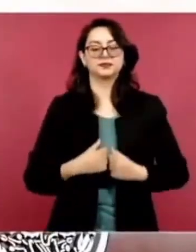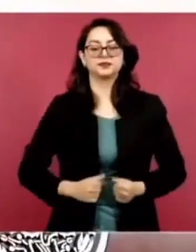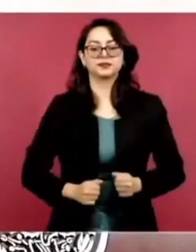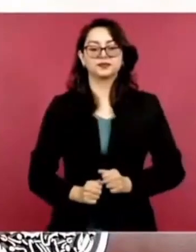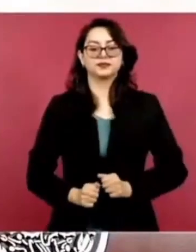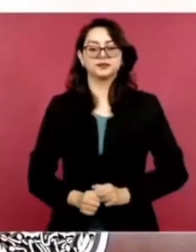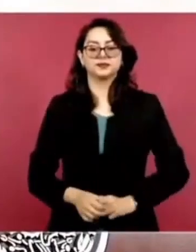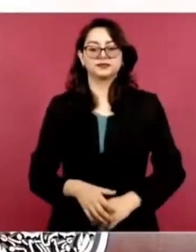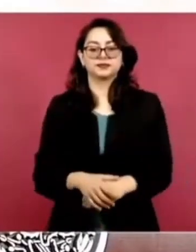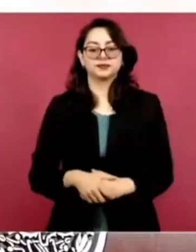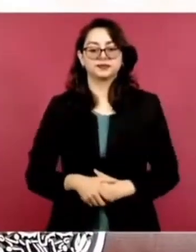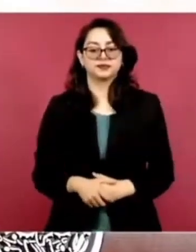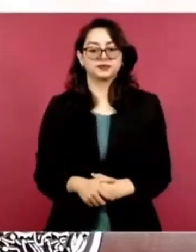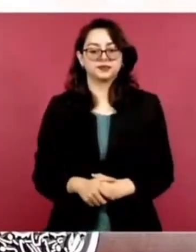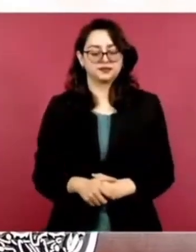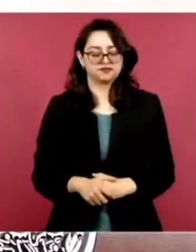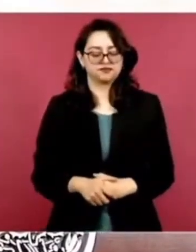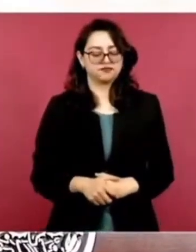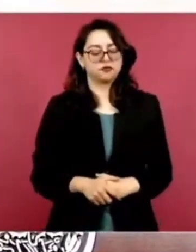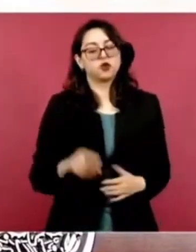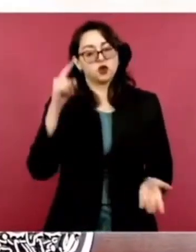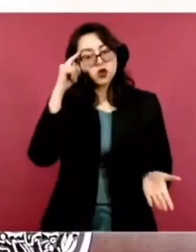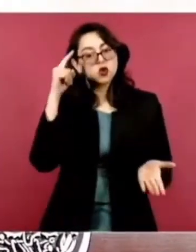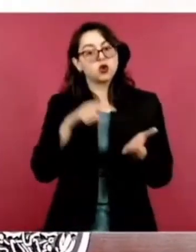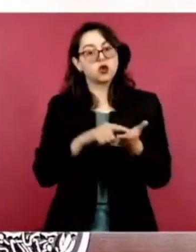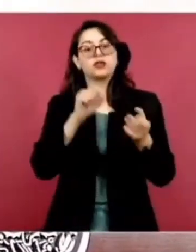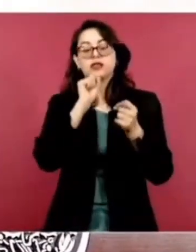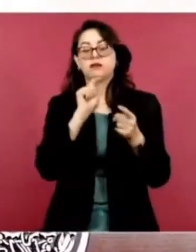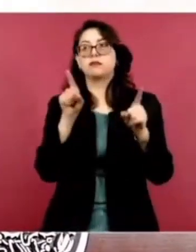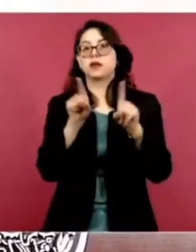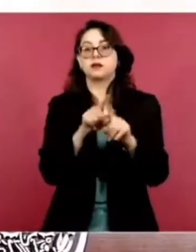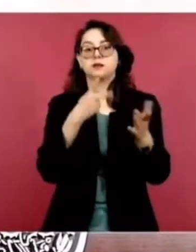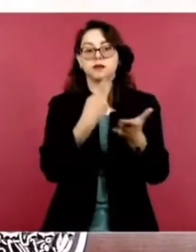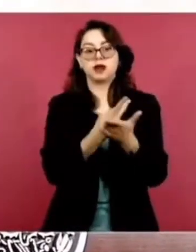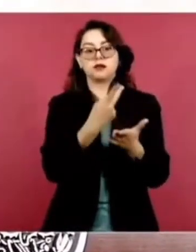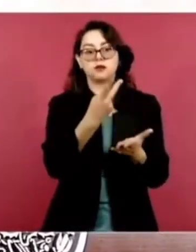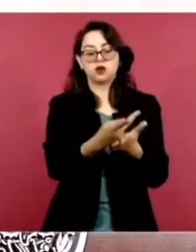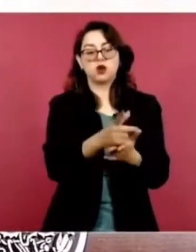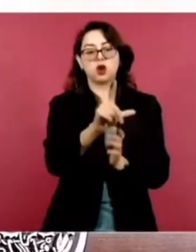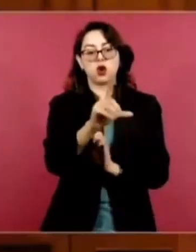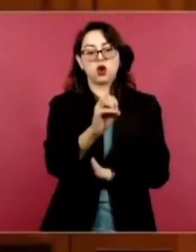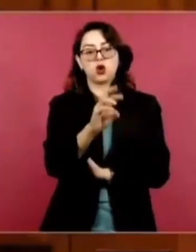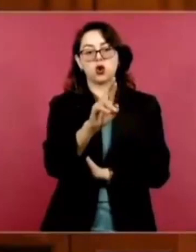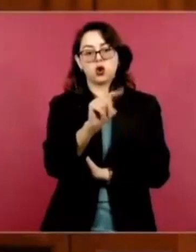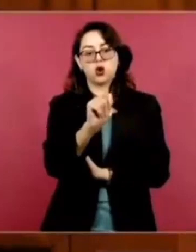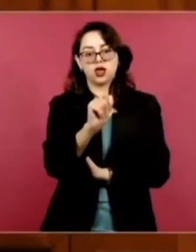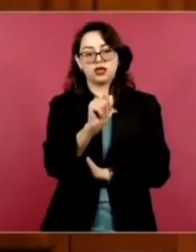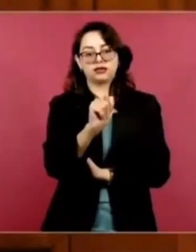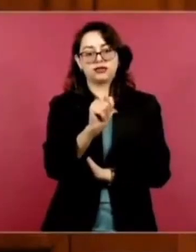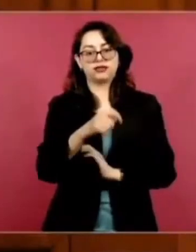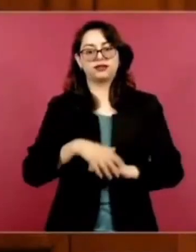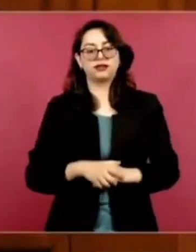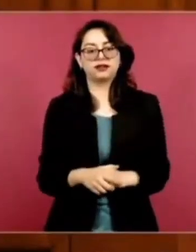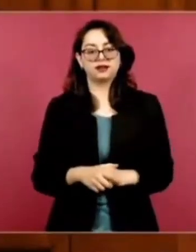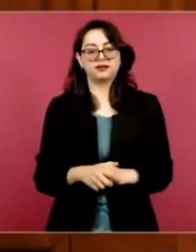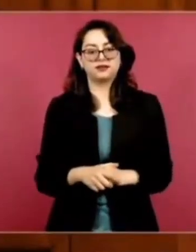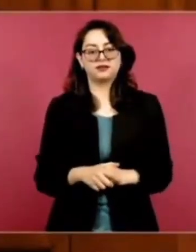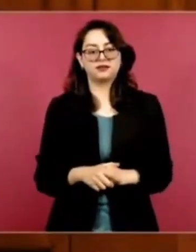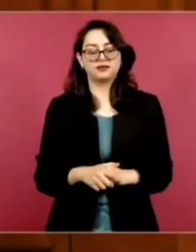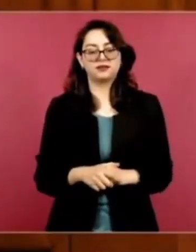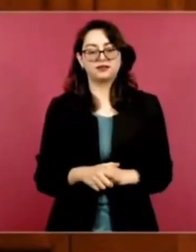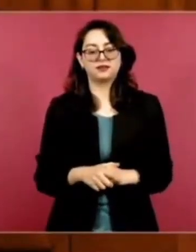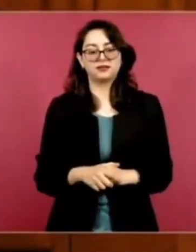Le damos también su reconocimiento a Loret y a